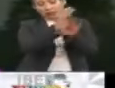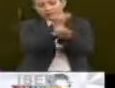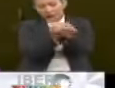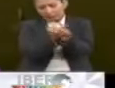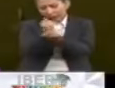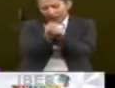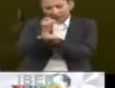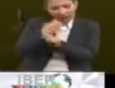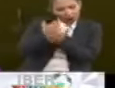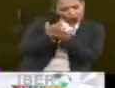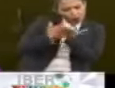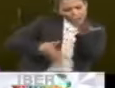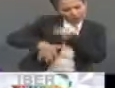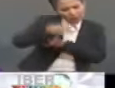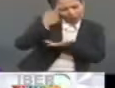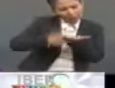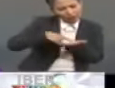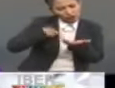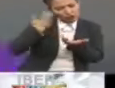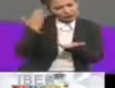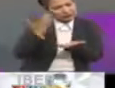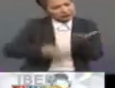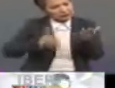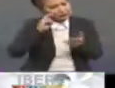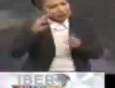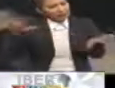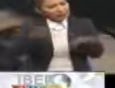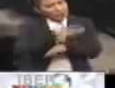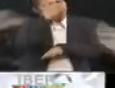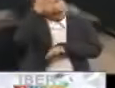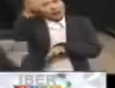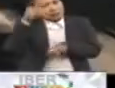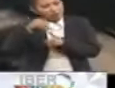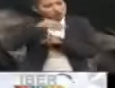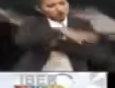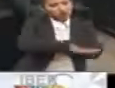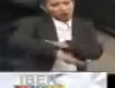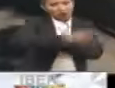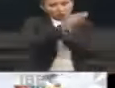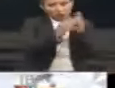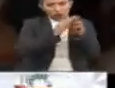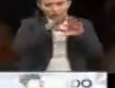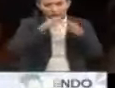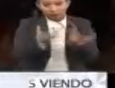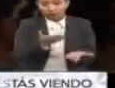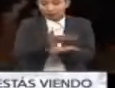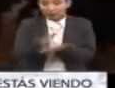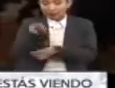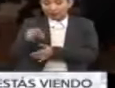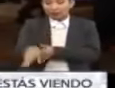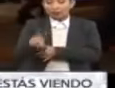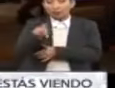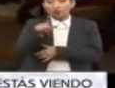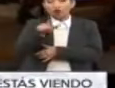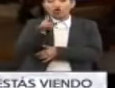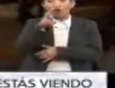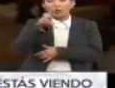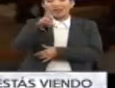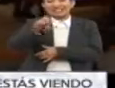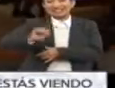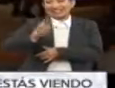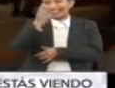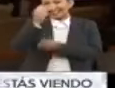la investigación de la economía dentro de los retos que el cambio climático ha impuesto al planeta. Por su parte, Paul Romer, de